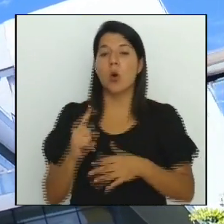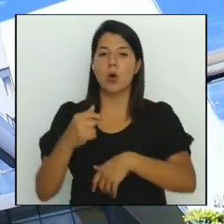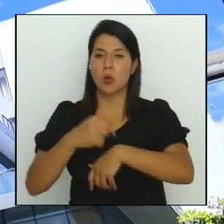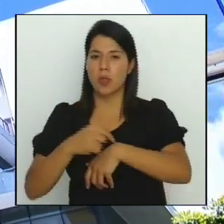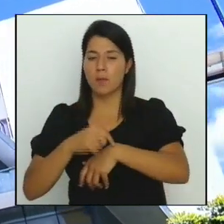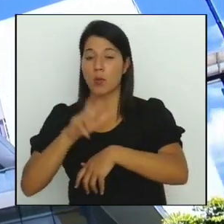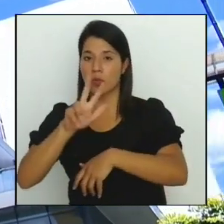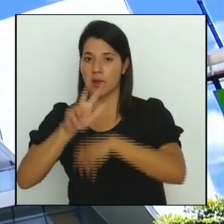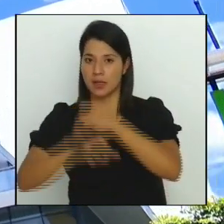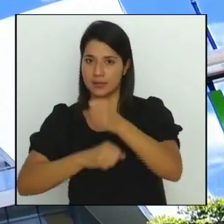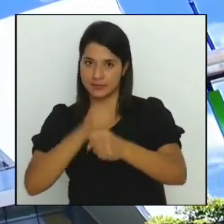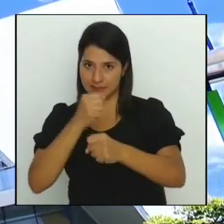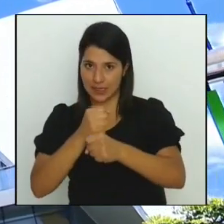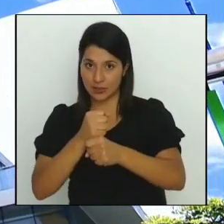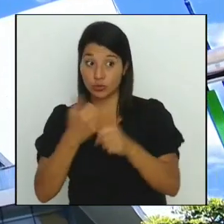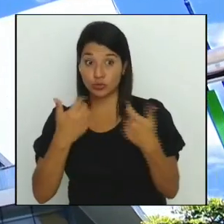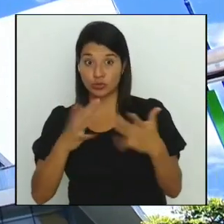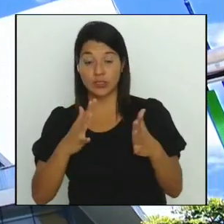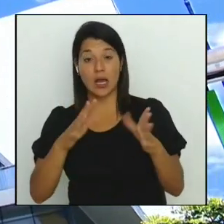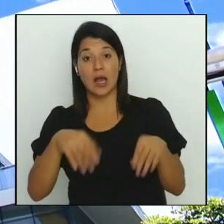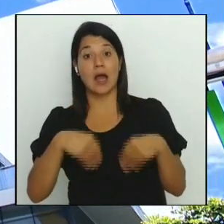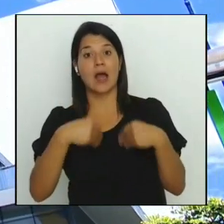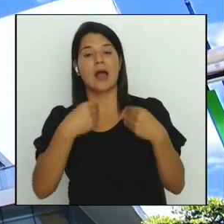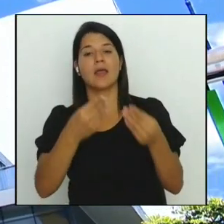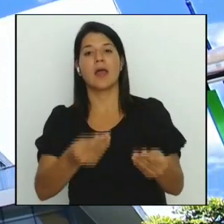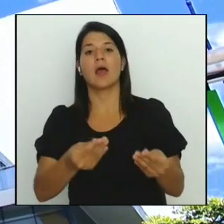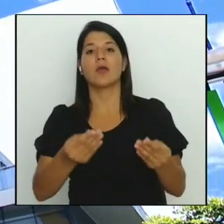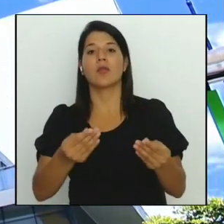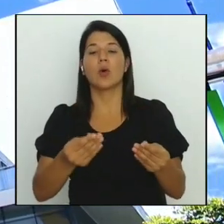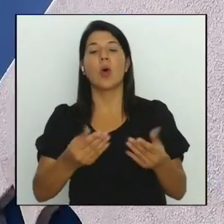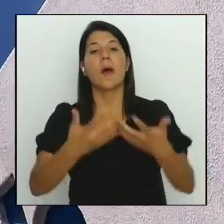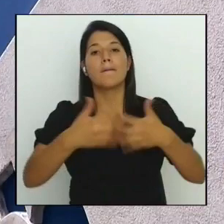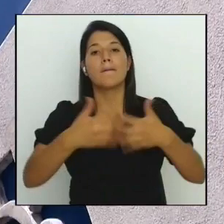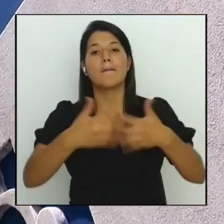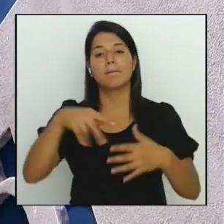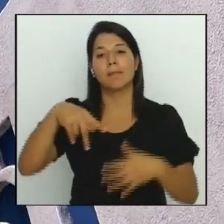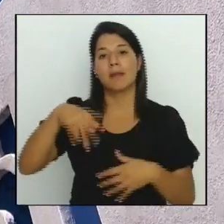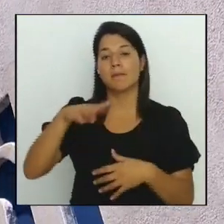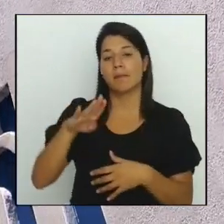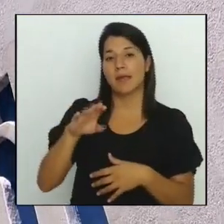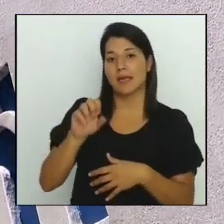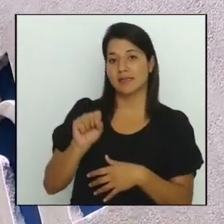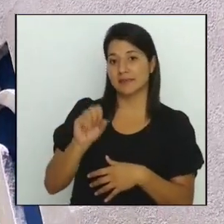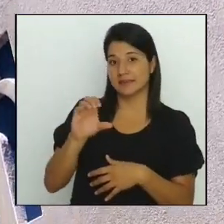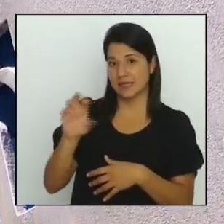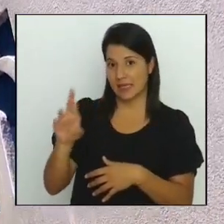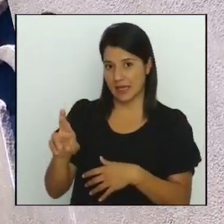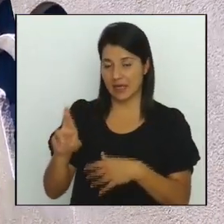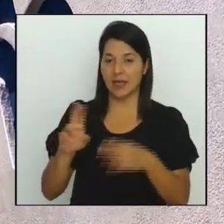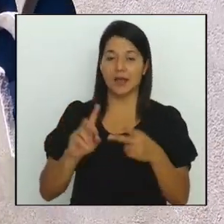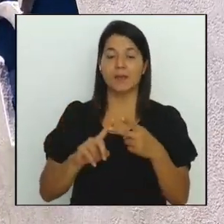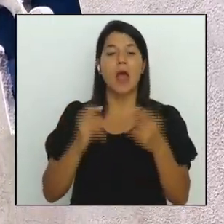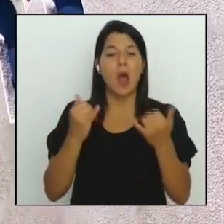fue otorgado al consorcio PBSCR y también Webfontaine escuchemos